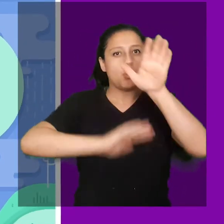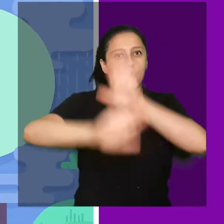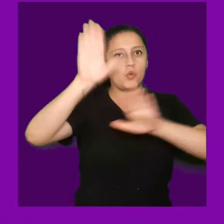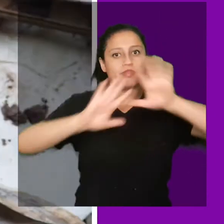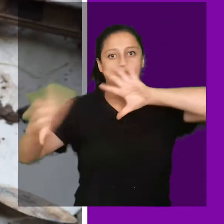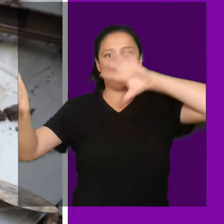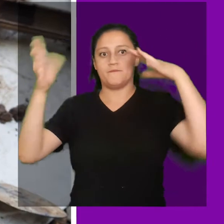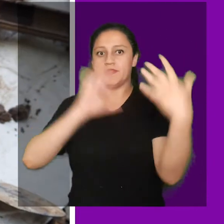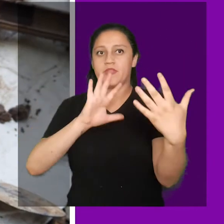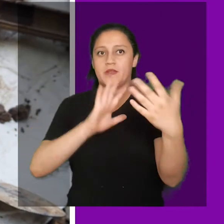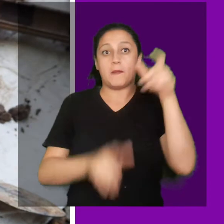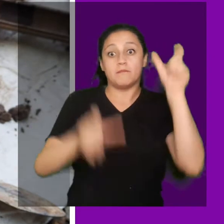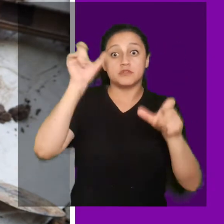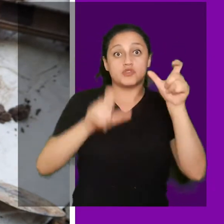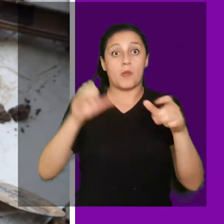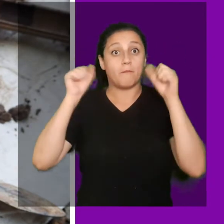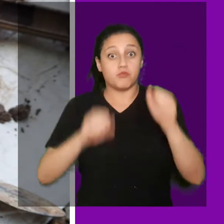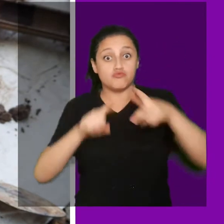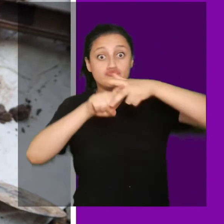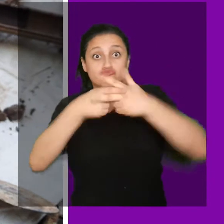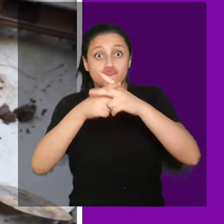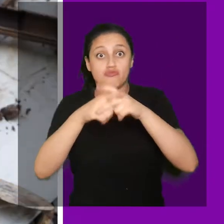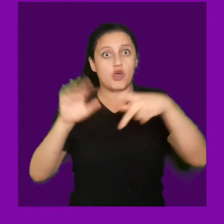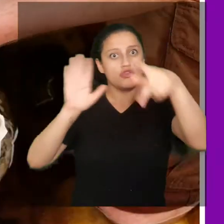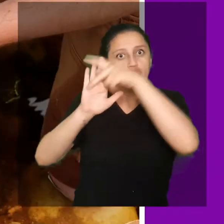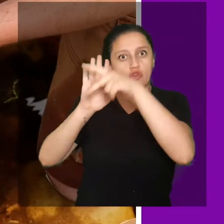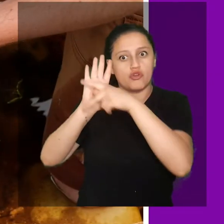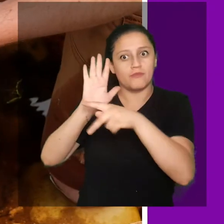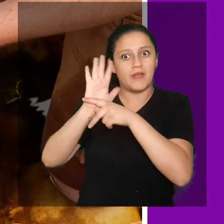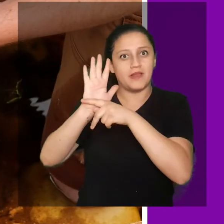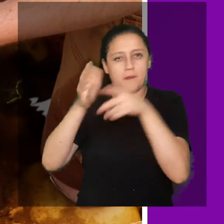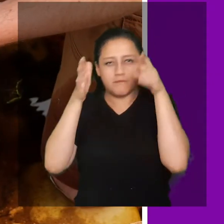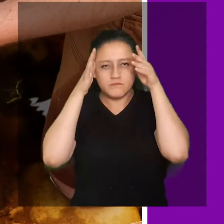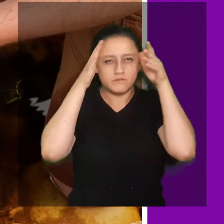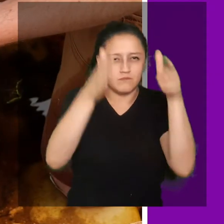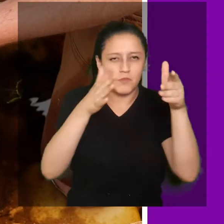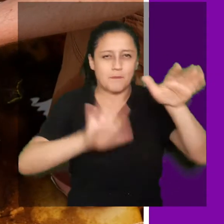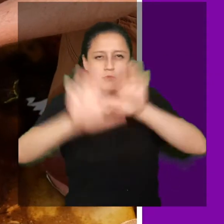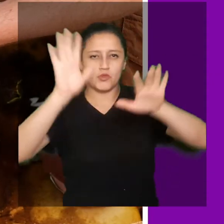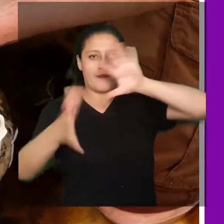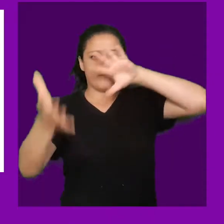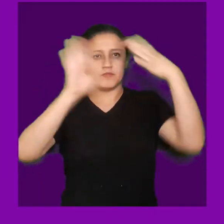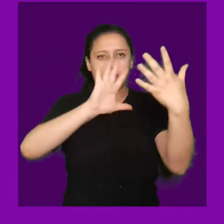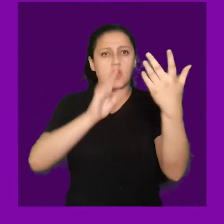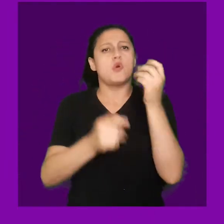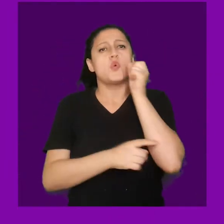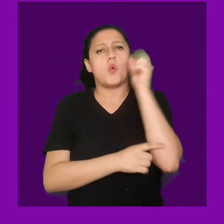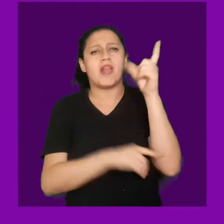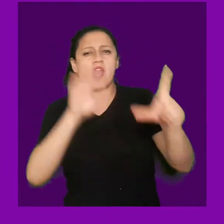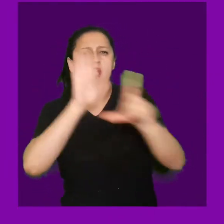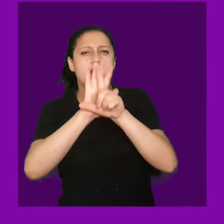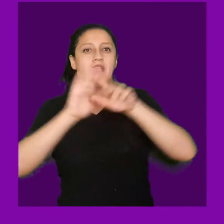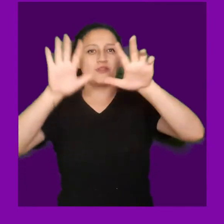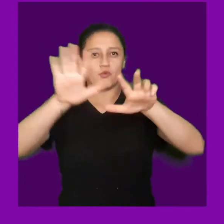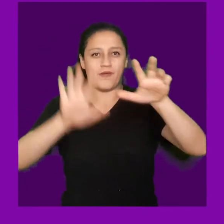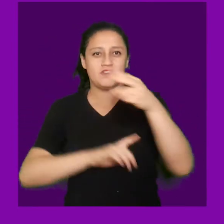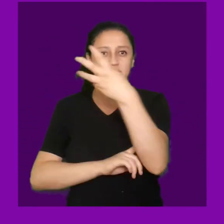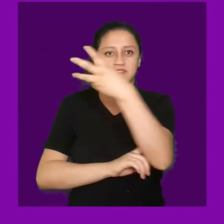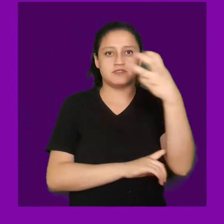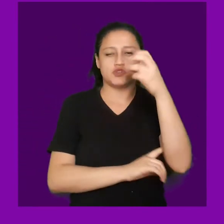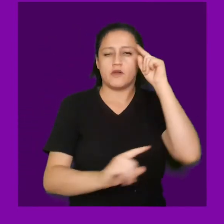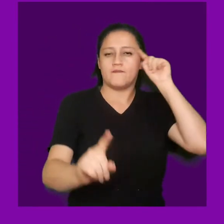vigentes, es decir, aquellas herramientas que norman el impacto ambiental de las acciones humanas. La Ley 19